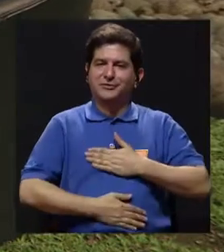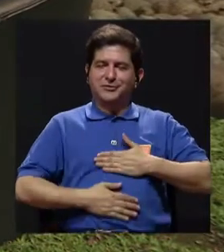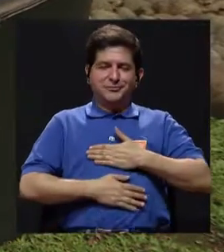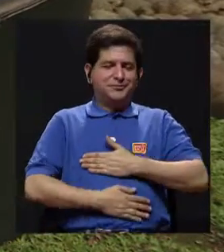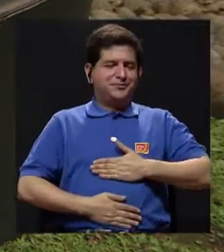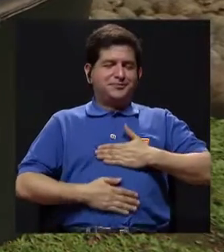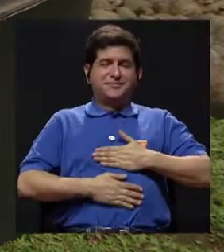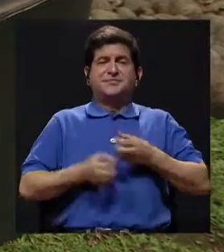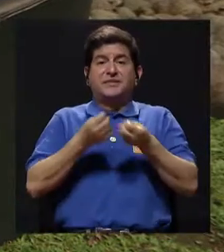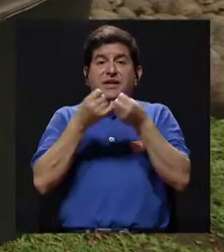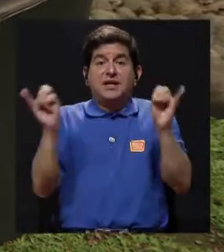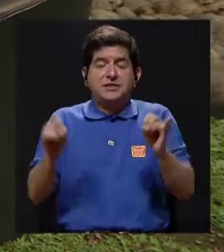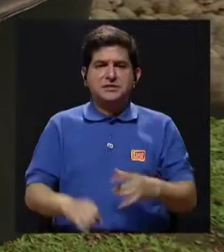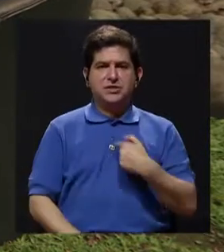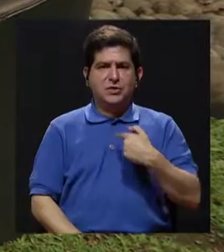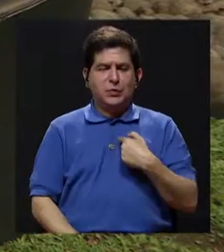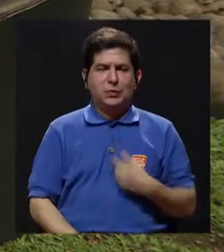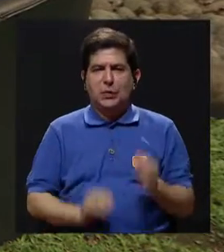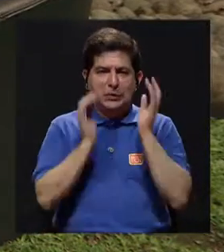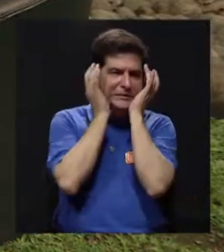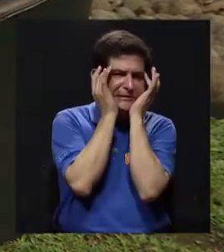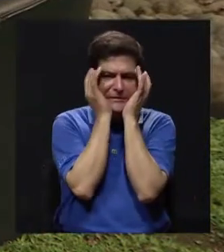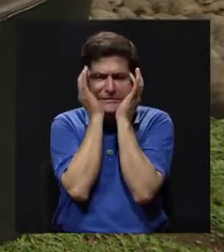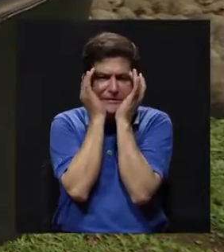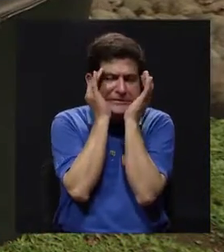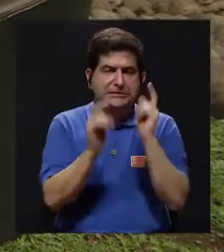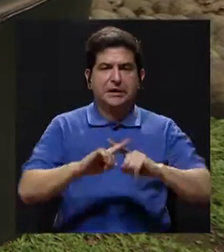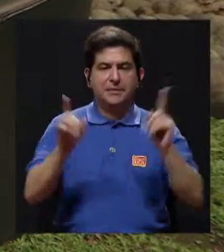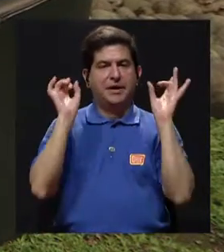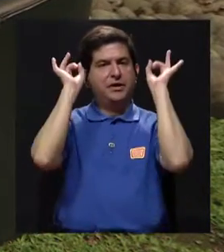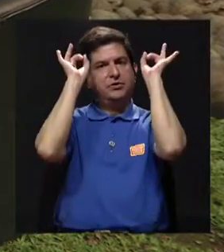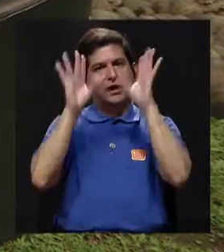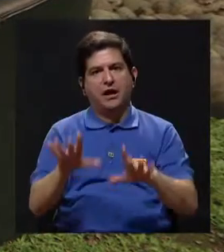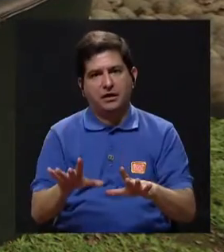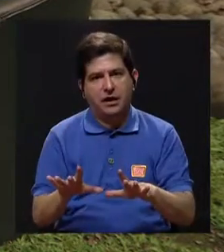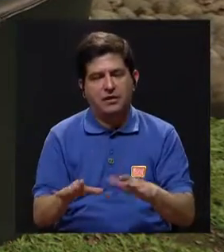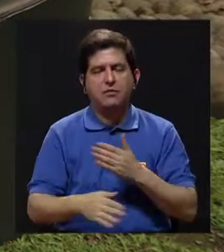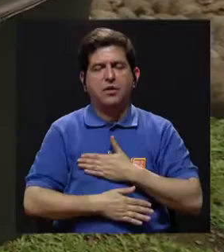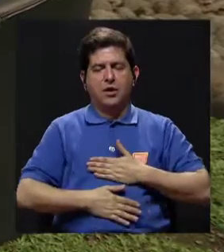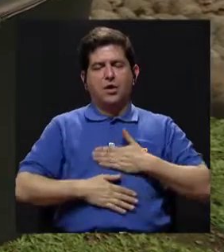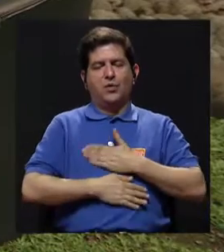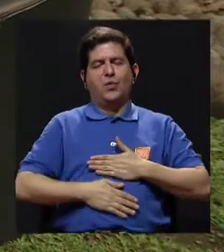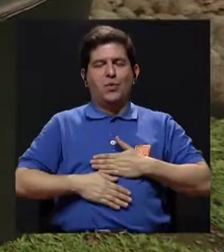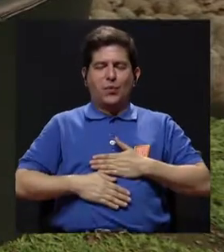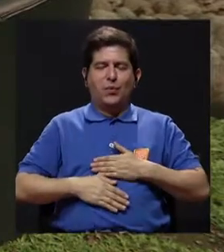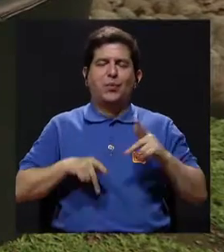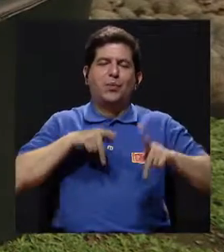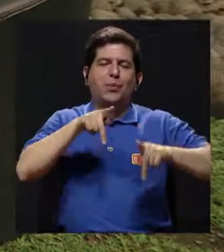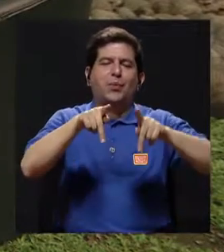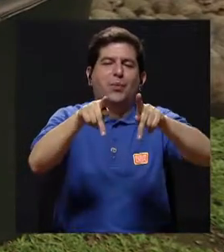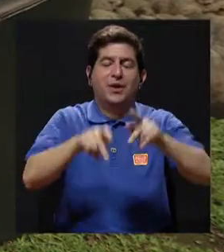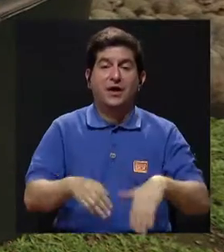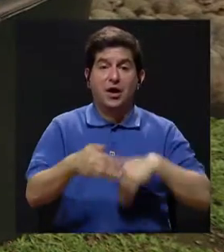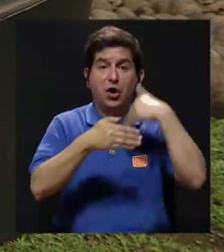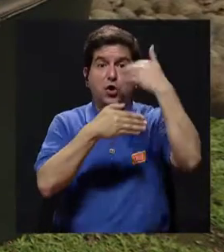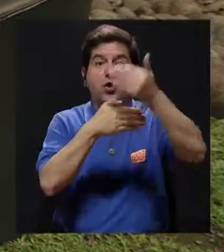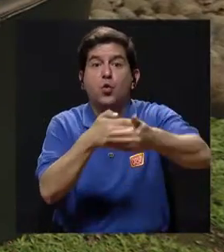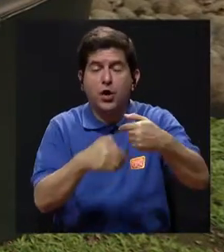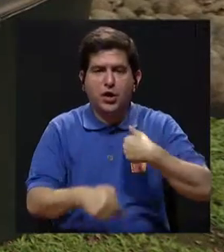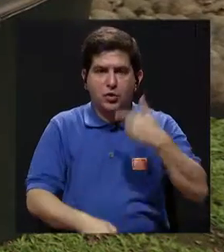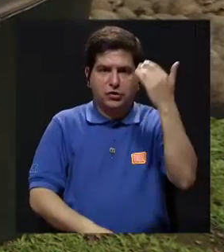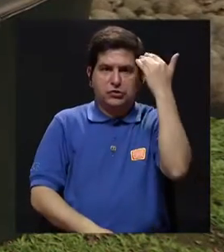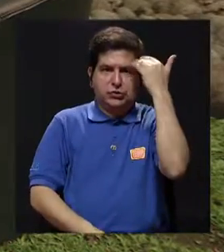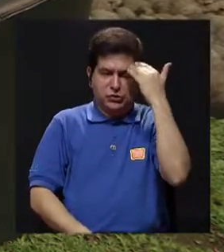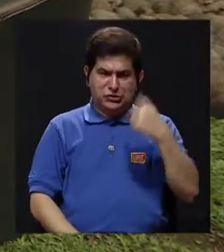sin remordimiento de conciencia. Pero qué terrible es disfrutar un paseo sabiendo que después del